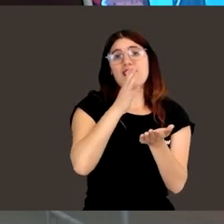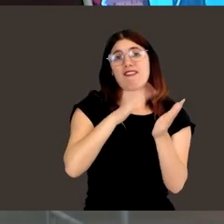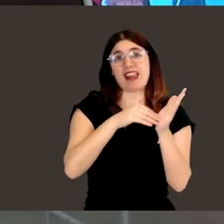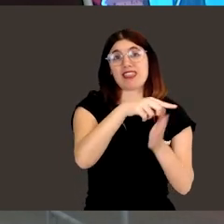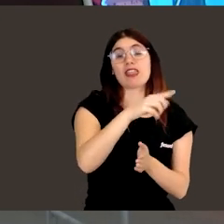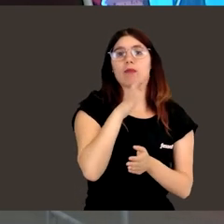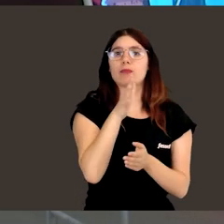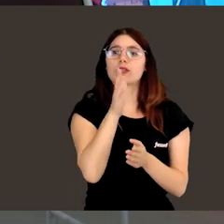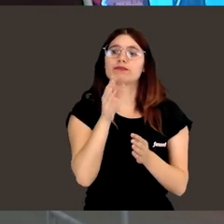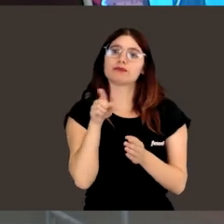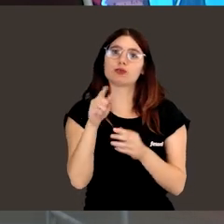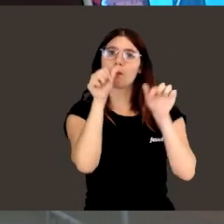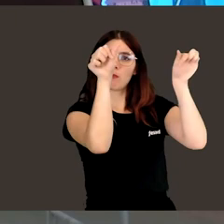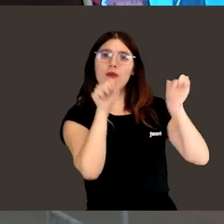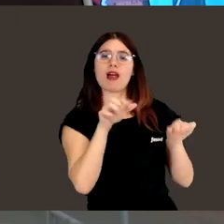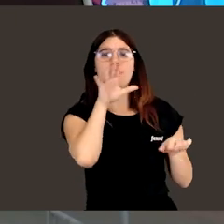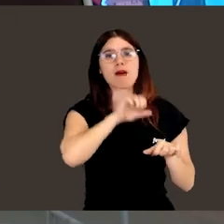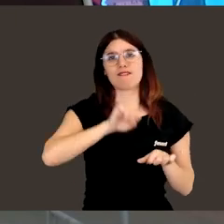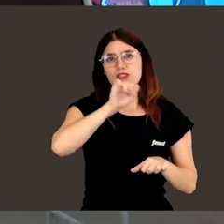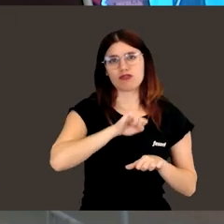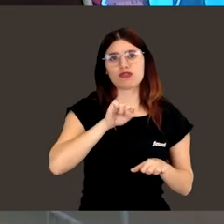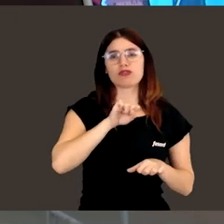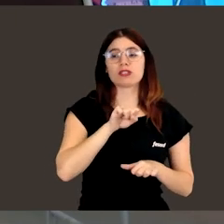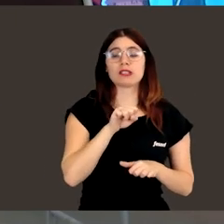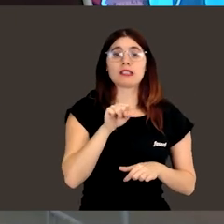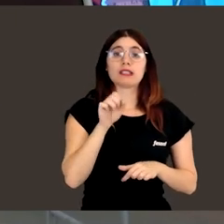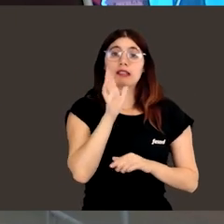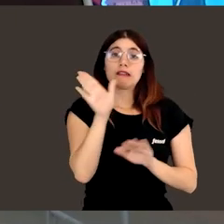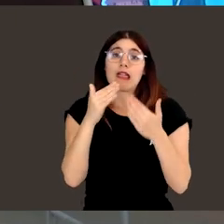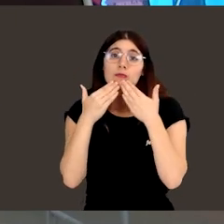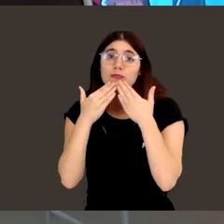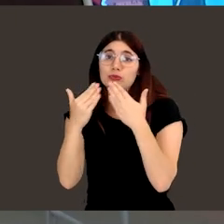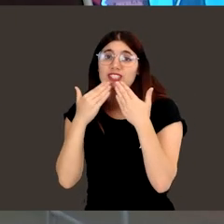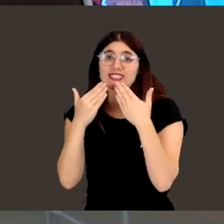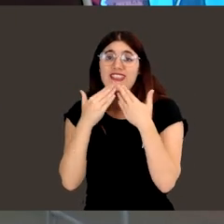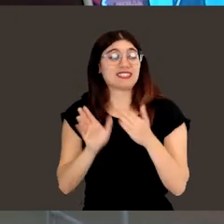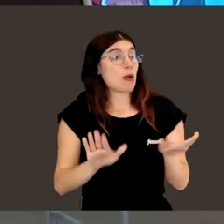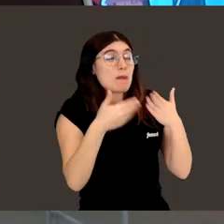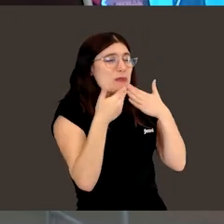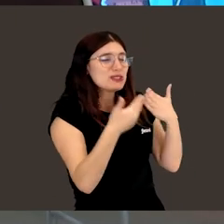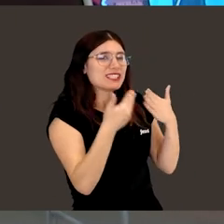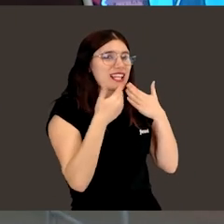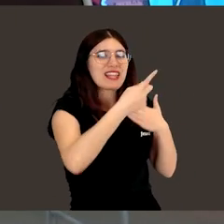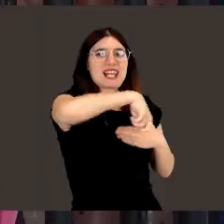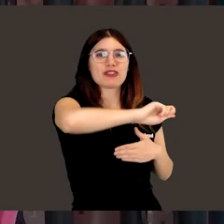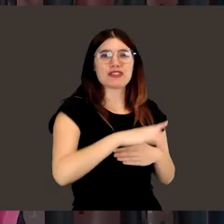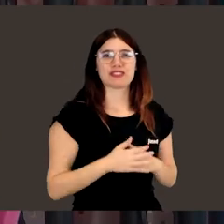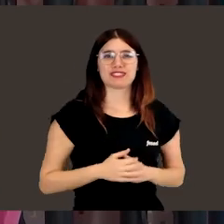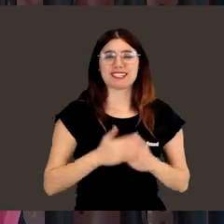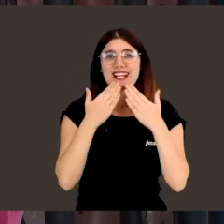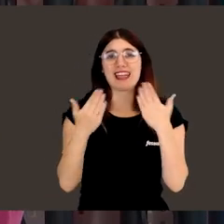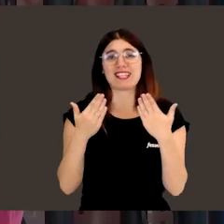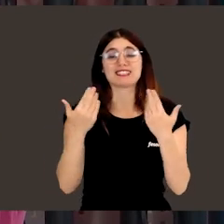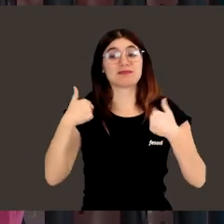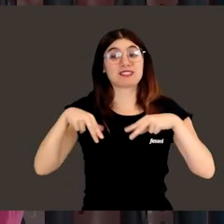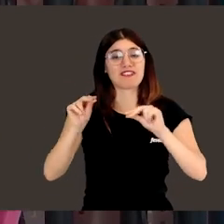Malilla a través de ese magnífico mural de Rosetta, Jauju, y Aleisa también. Mil gracias. Muchísimas gracias a todos